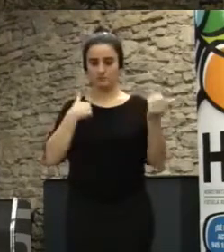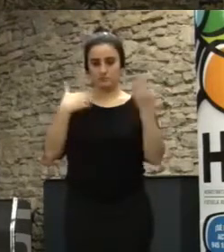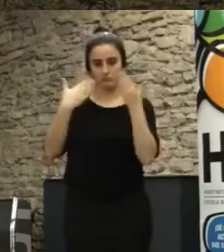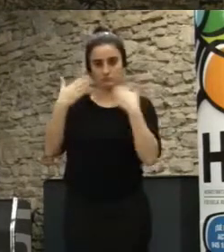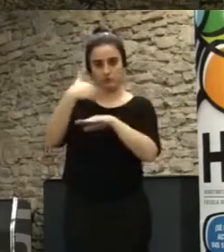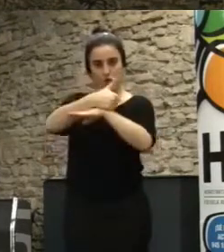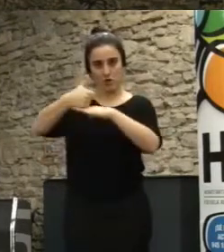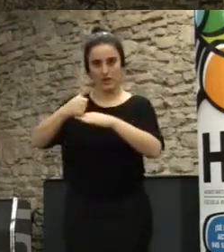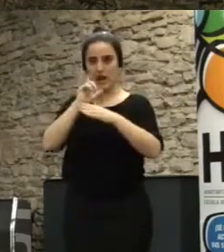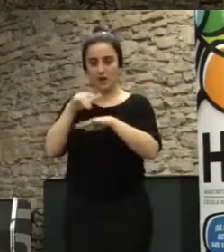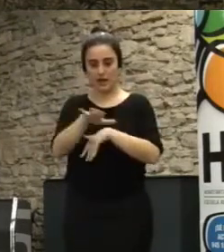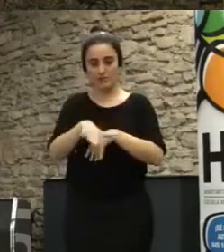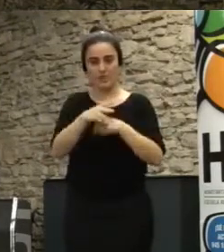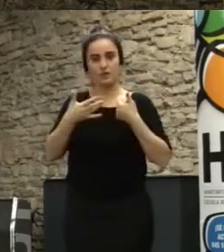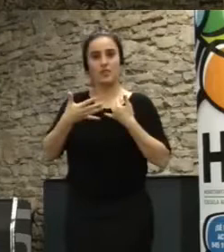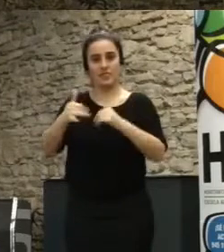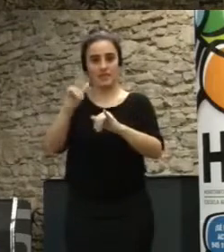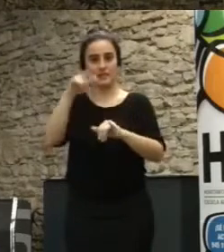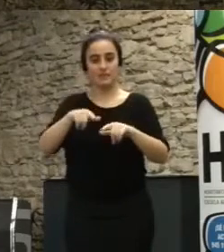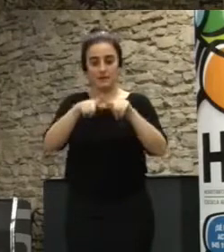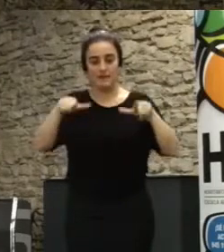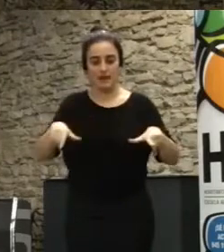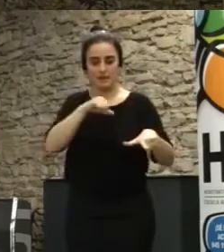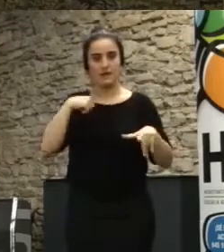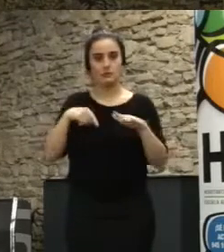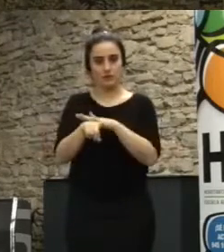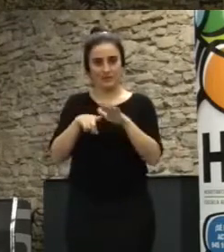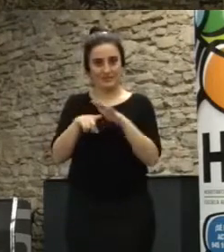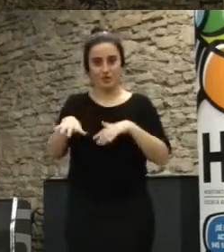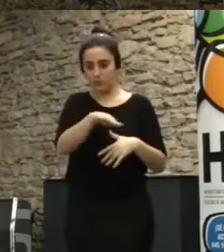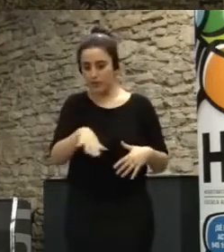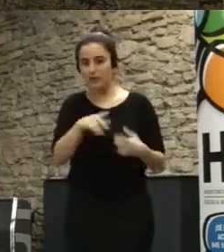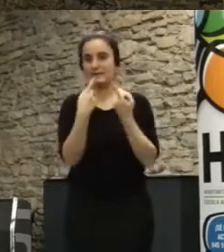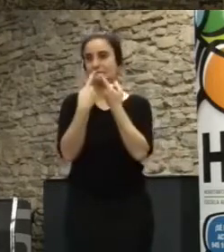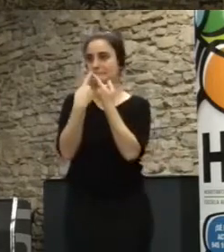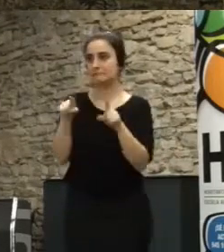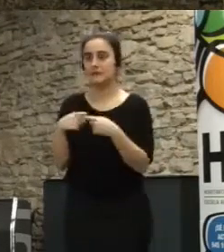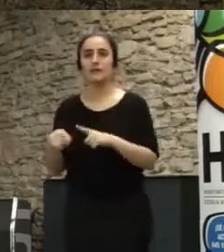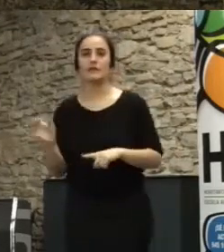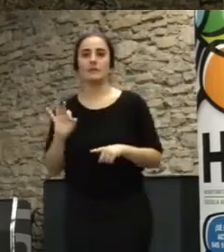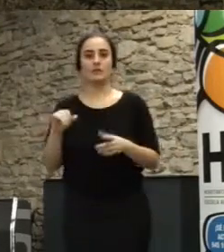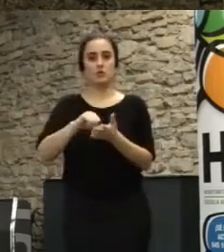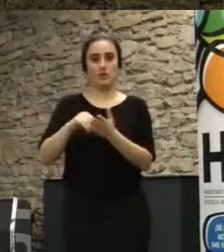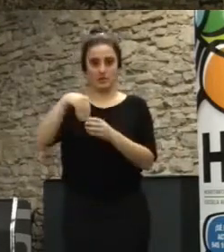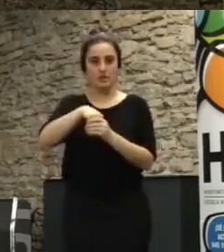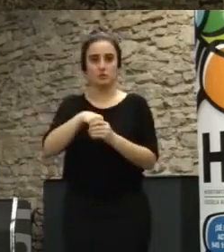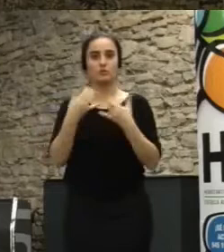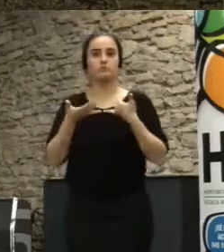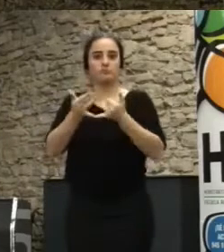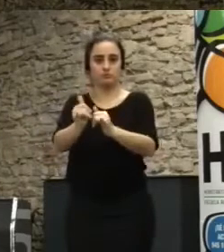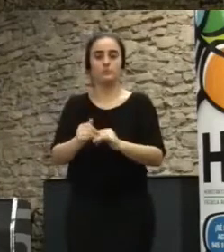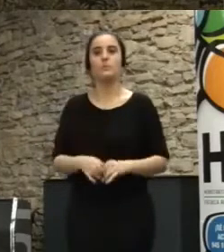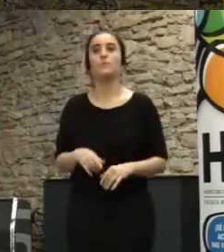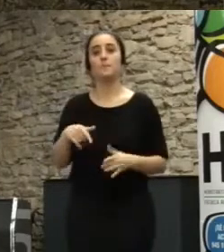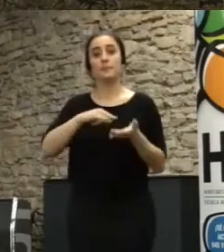cediendo espacios y parcelas de autogestión ¿no? a diferentes espacios urbanos ¿no? Esto es un